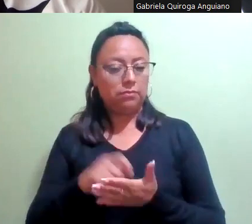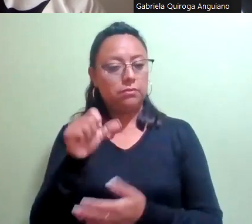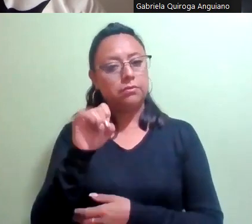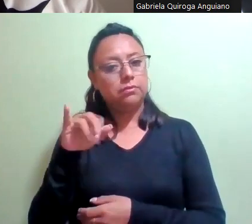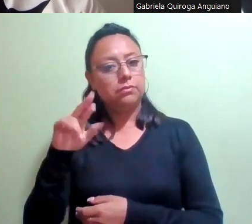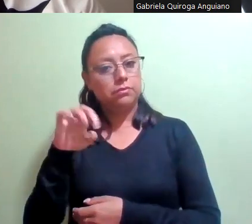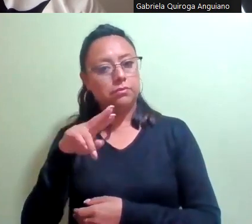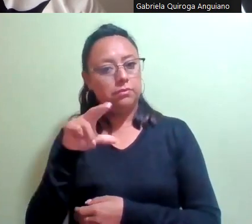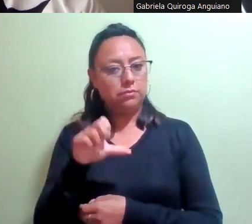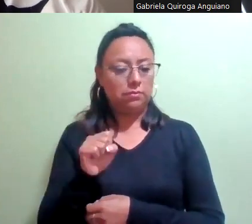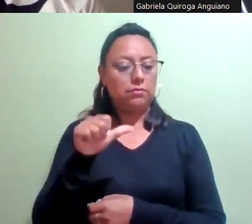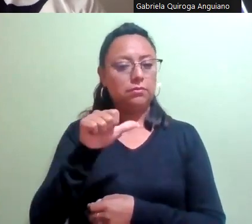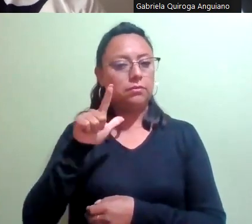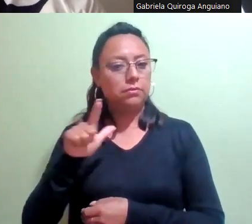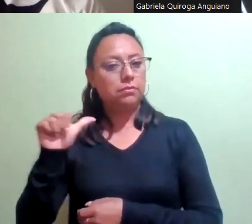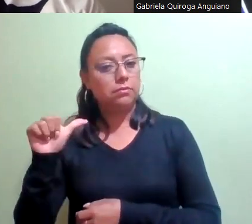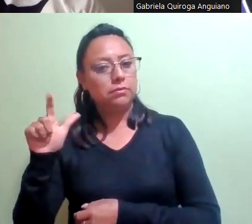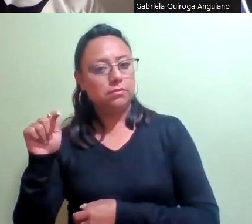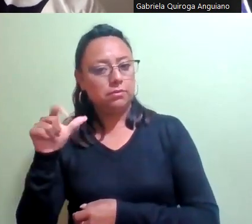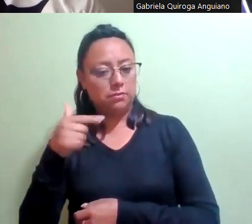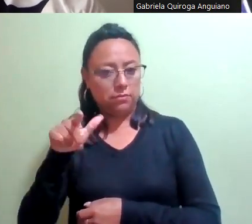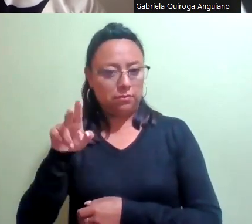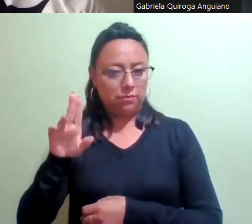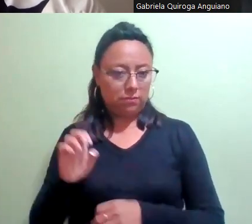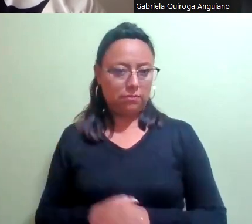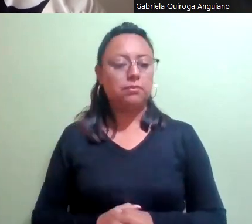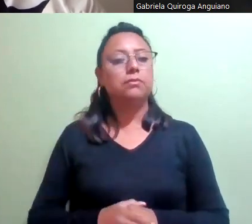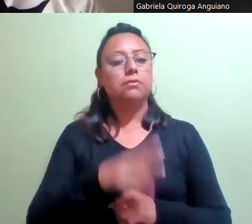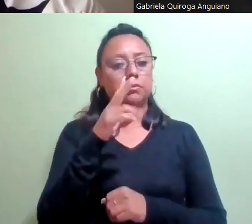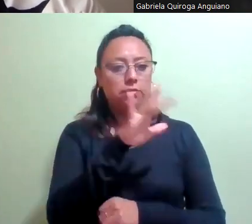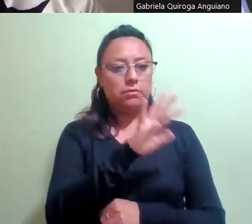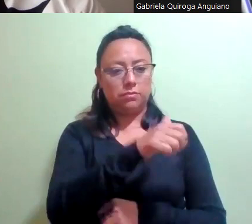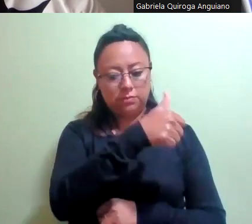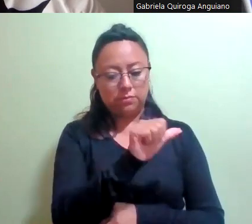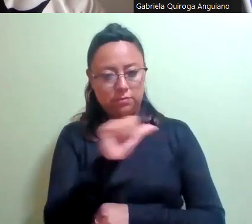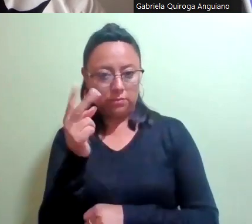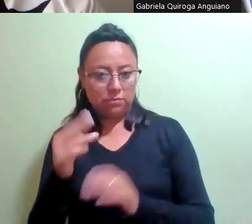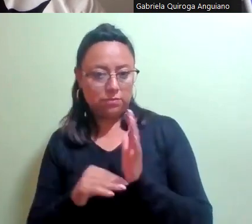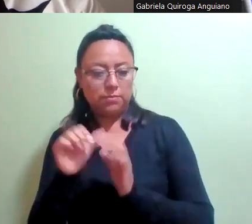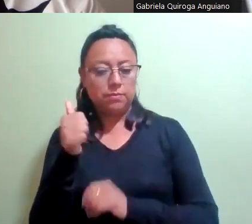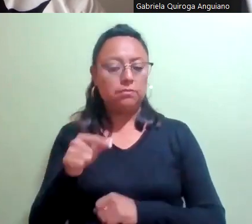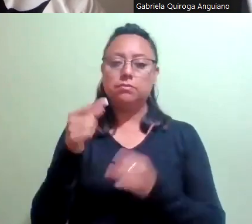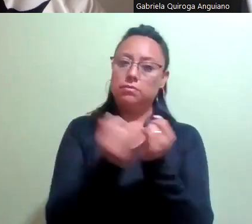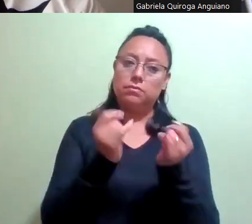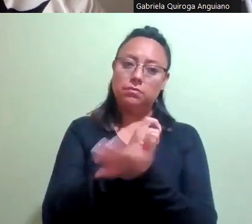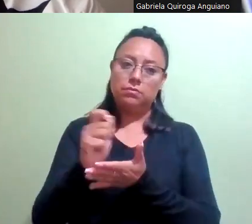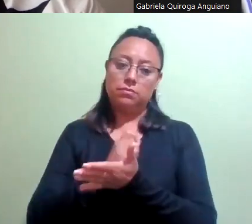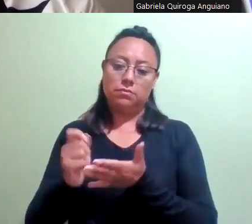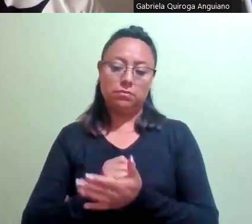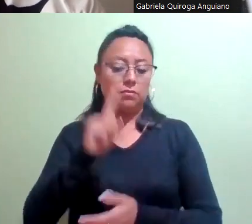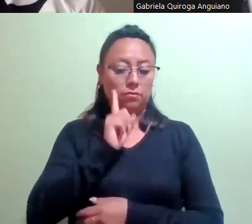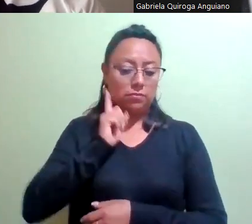historia de las mujeres rockeras mexicanas del cincuenta y seis al dos mil seis, en el que rescató el testimonio de cien rockeras de diferentes